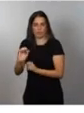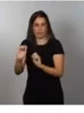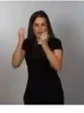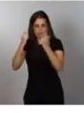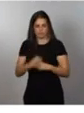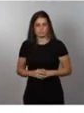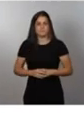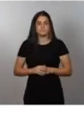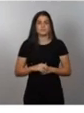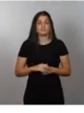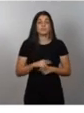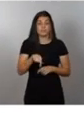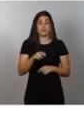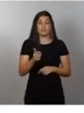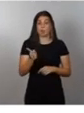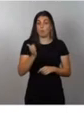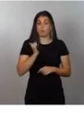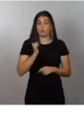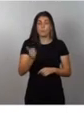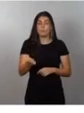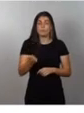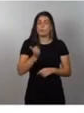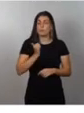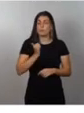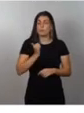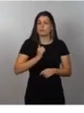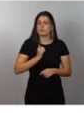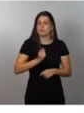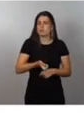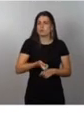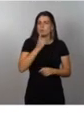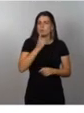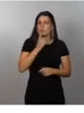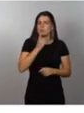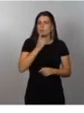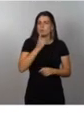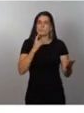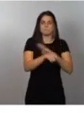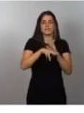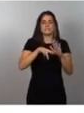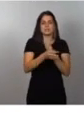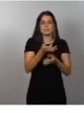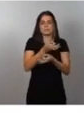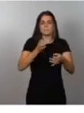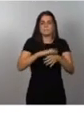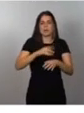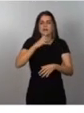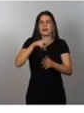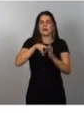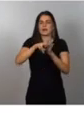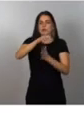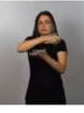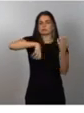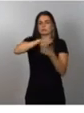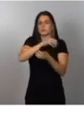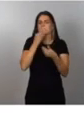aprovechar esta gran oportunidad, solicitamos una gestión eficiente de los recursos, que tenga en cuenta toda